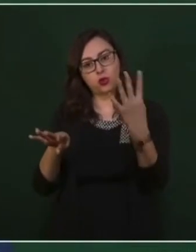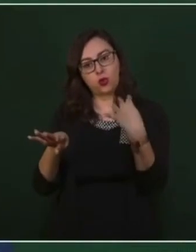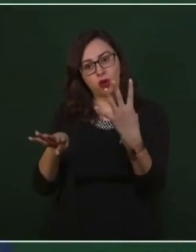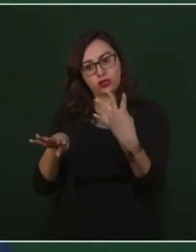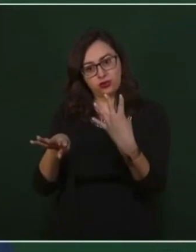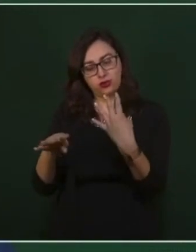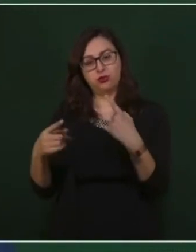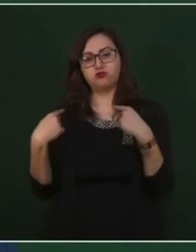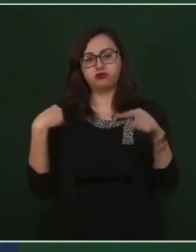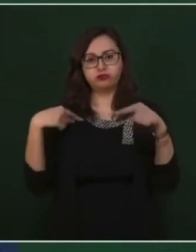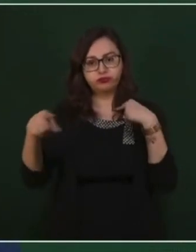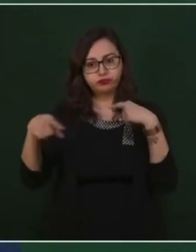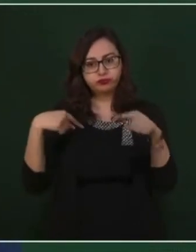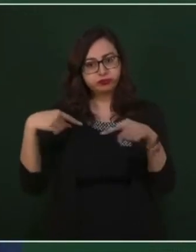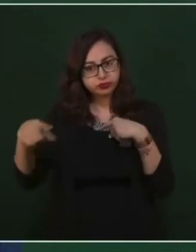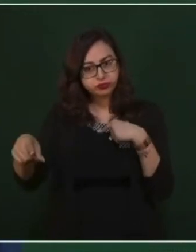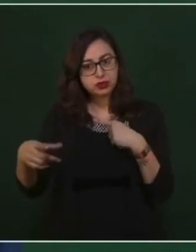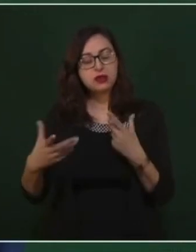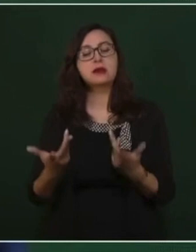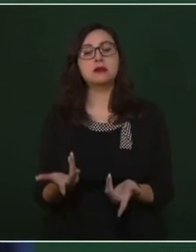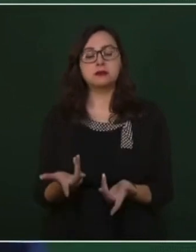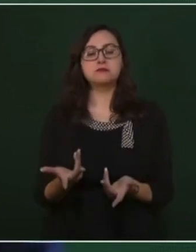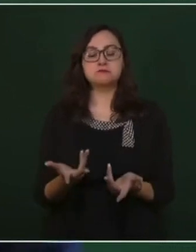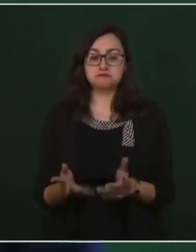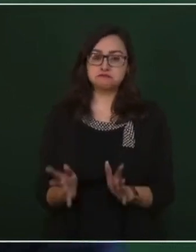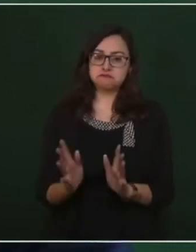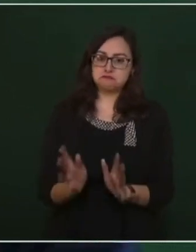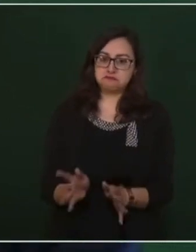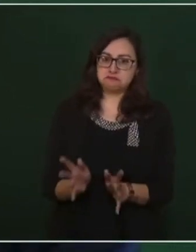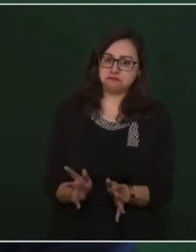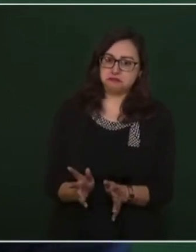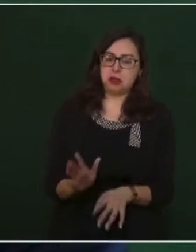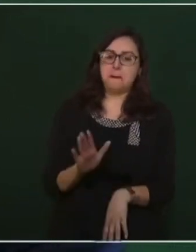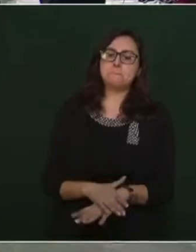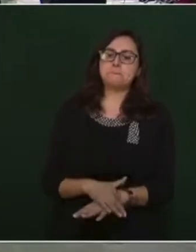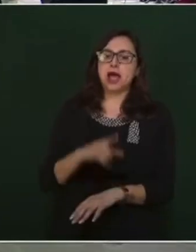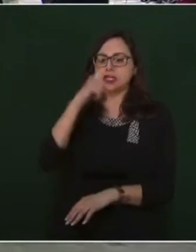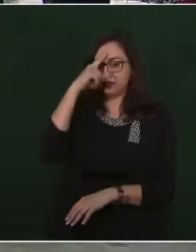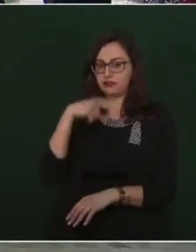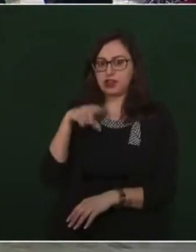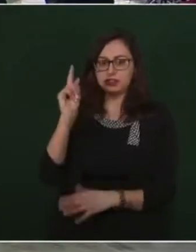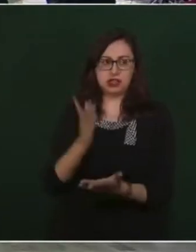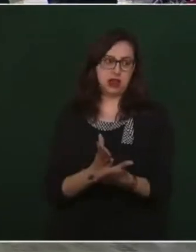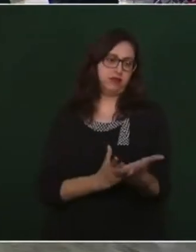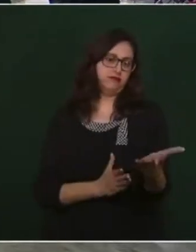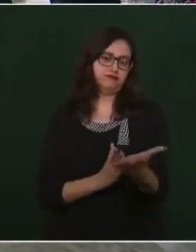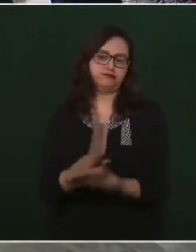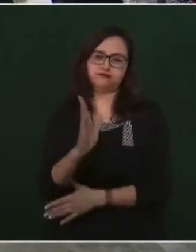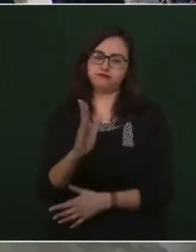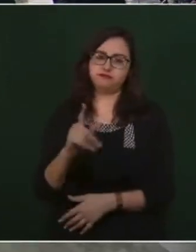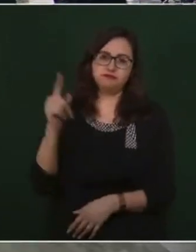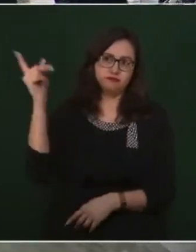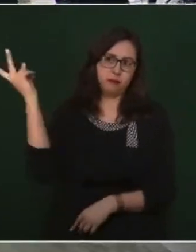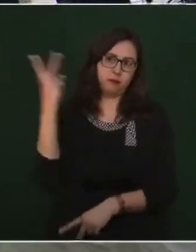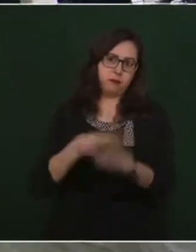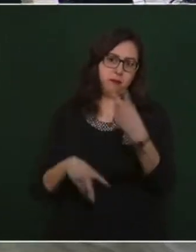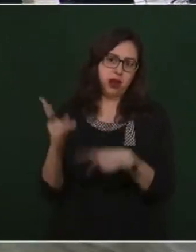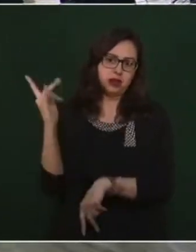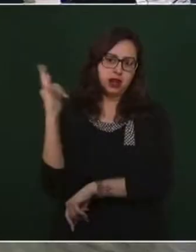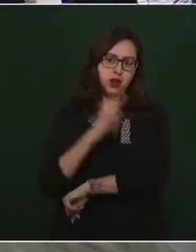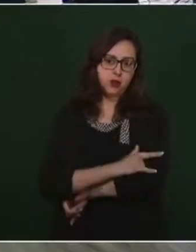mejor acceso al aeropuerto Felipe Ángeles. Y así